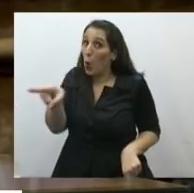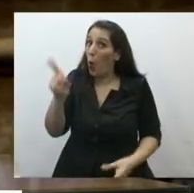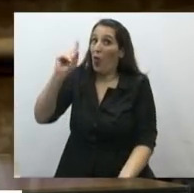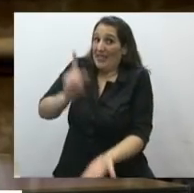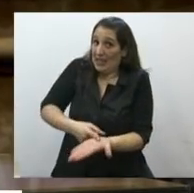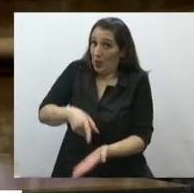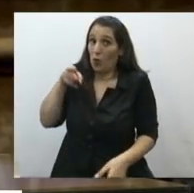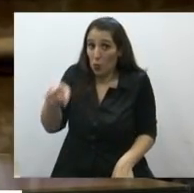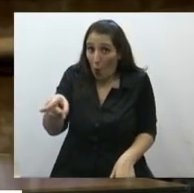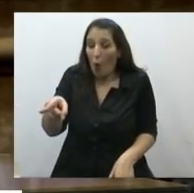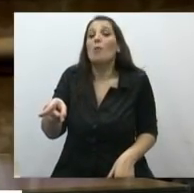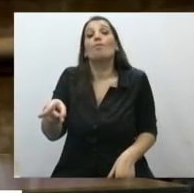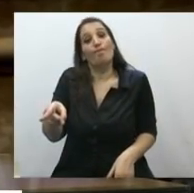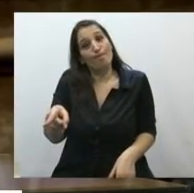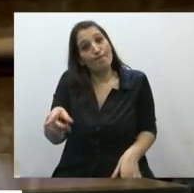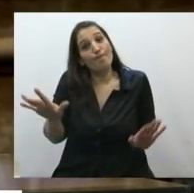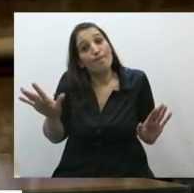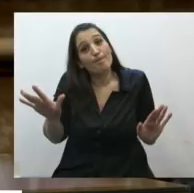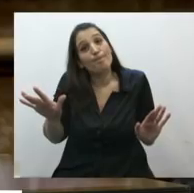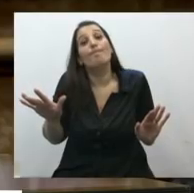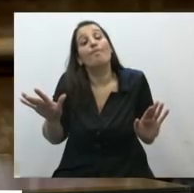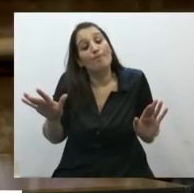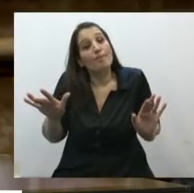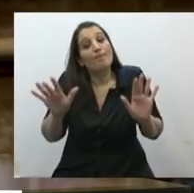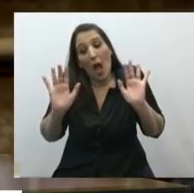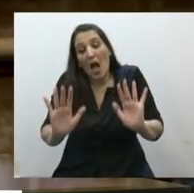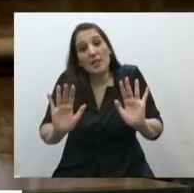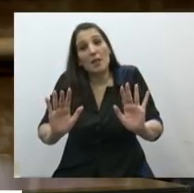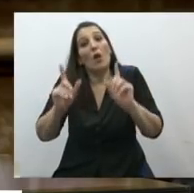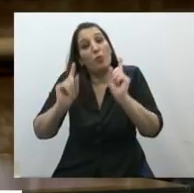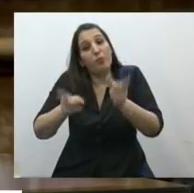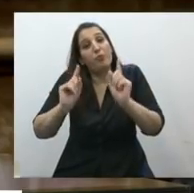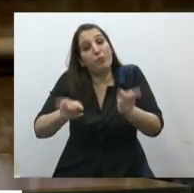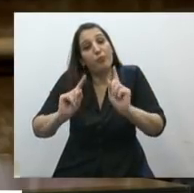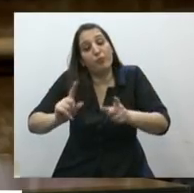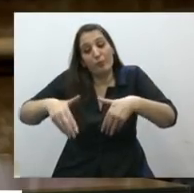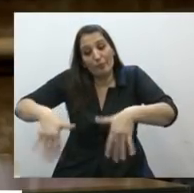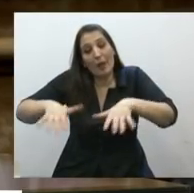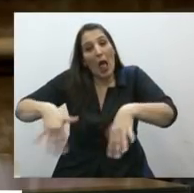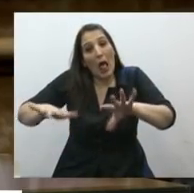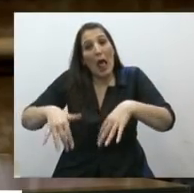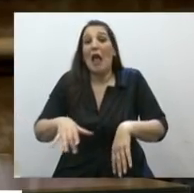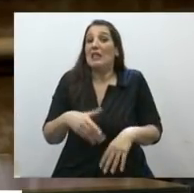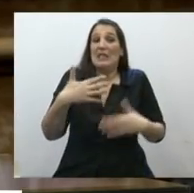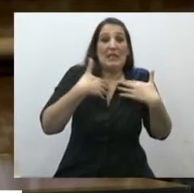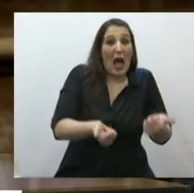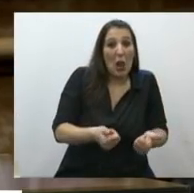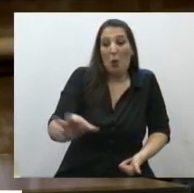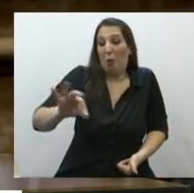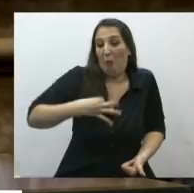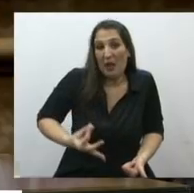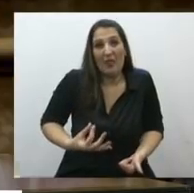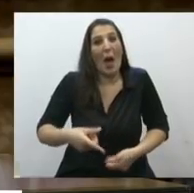dejan libres la libertad, la salud y la vida